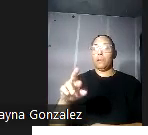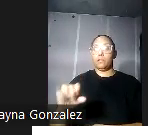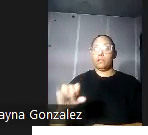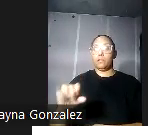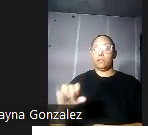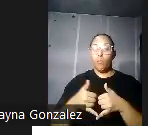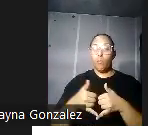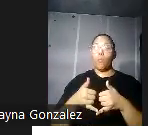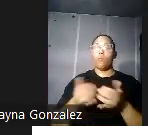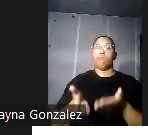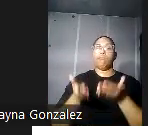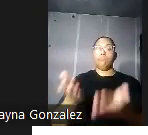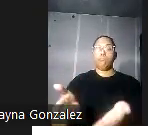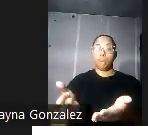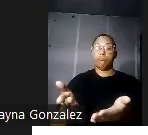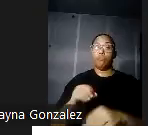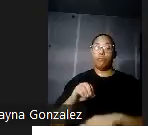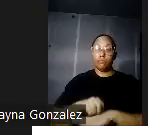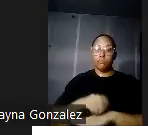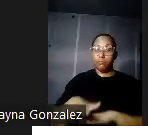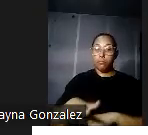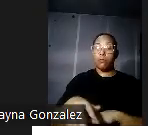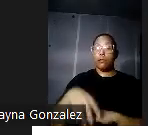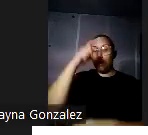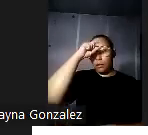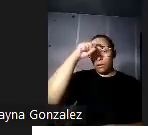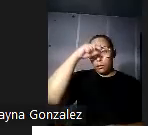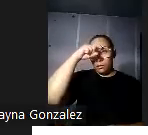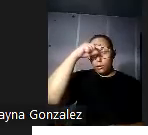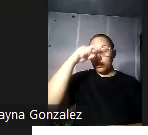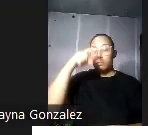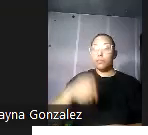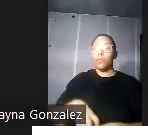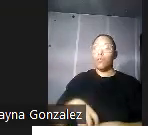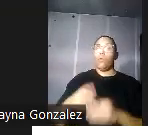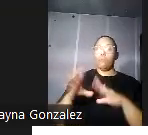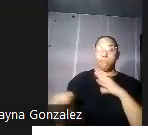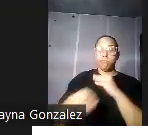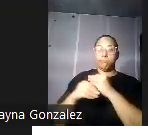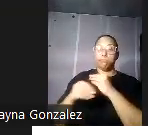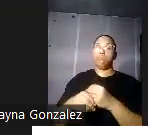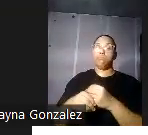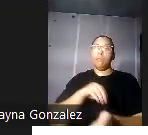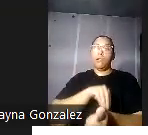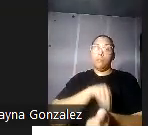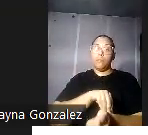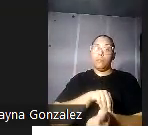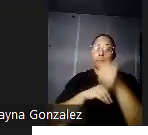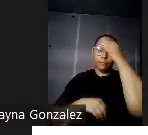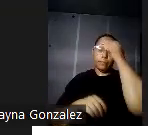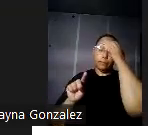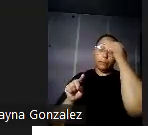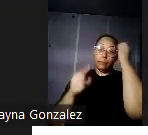brindar asesoramiento y en Egipto se destacó por su aporte a la medicina su participación en la primera deja mundial le valió